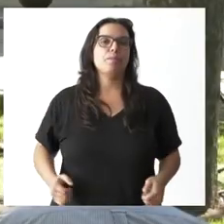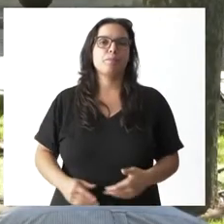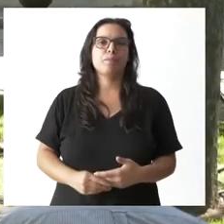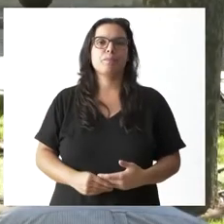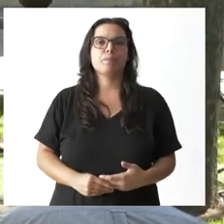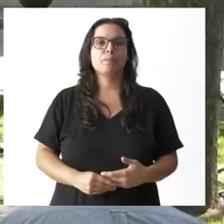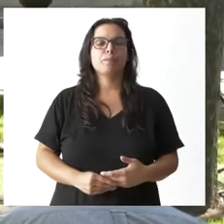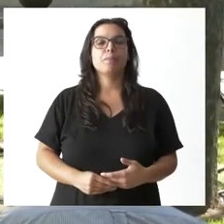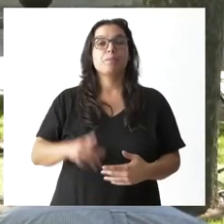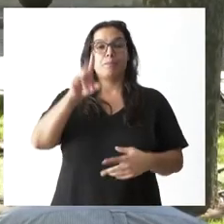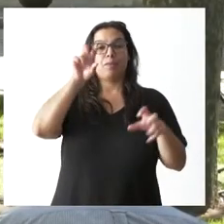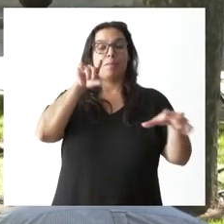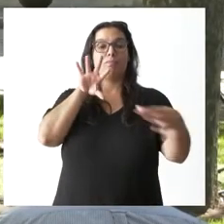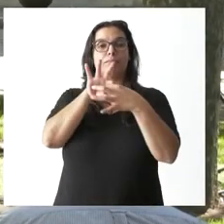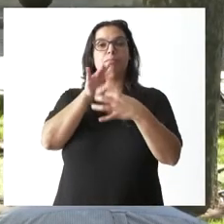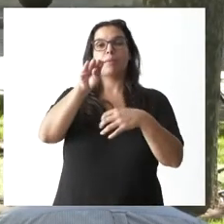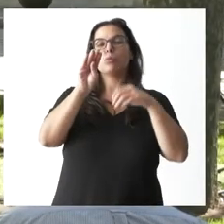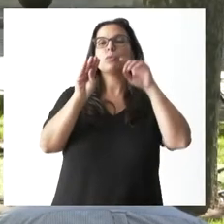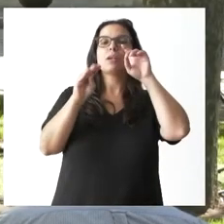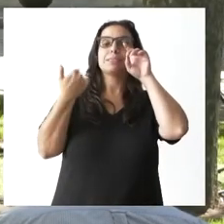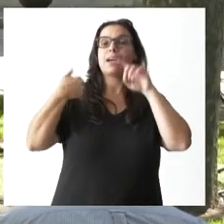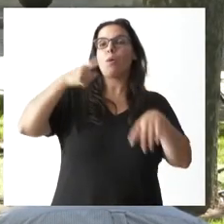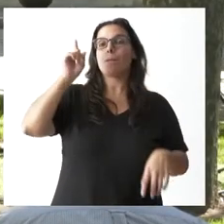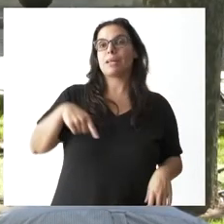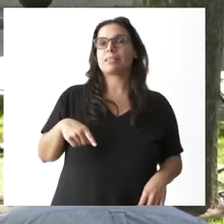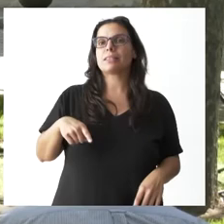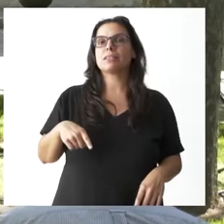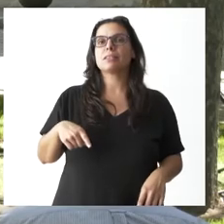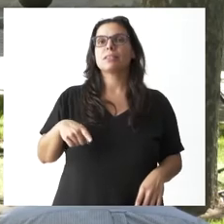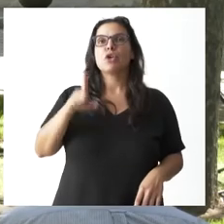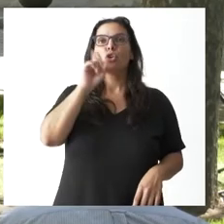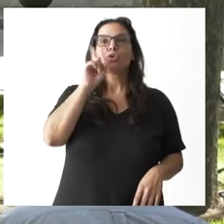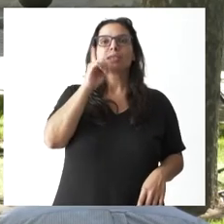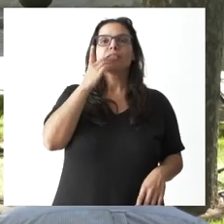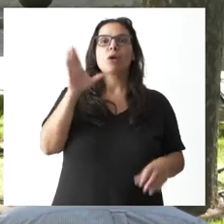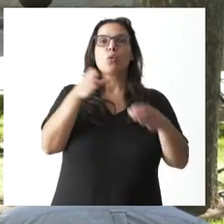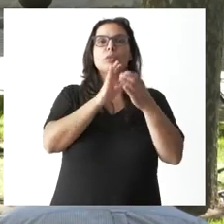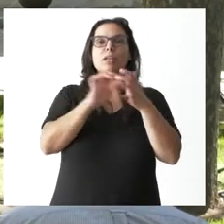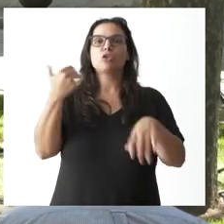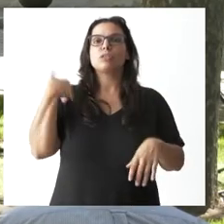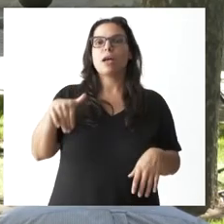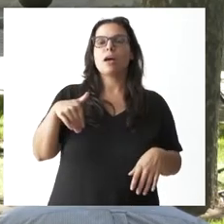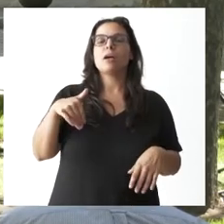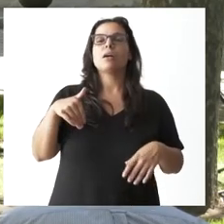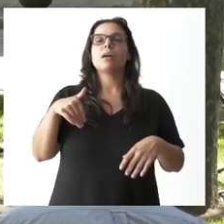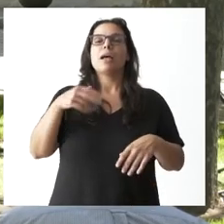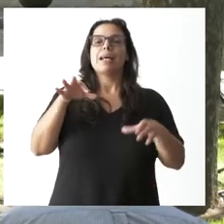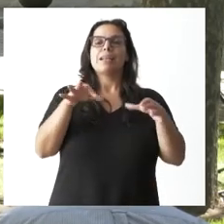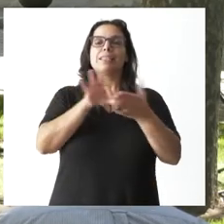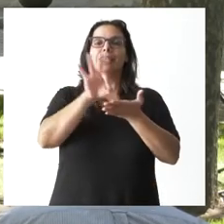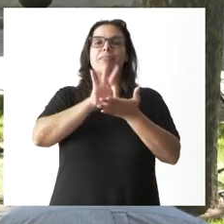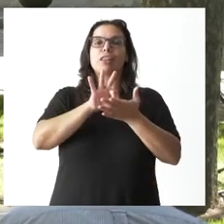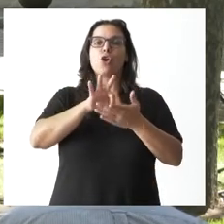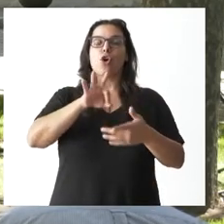Sí, relacionado con esto, llevamos un mes... No sé si la Junta haya decidido, los servicios jurídicos han tomado una decisión sobre el